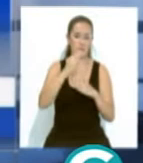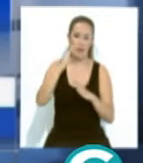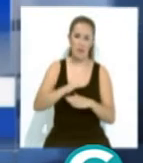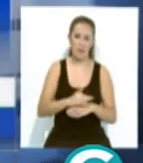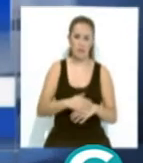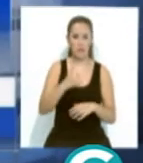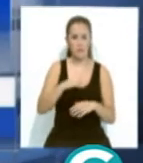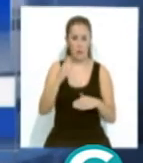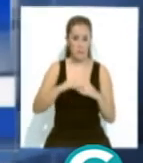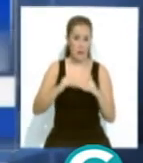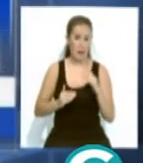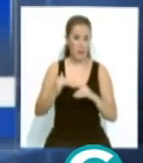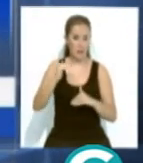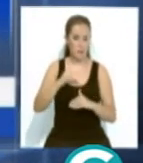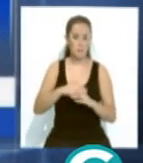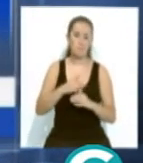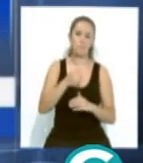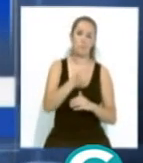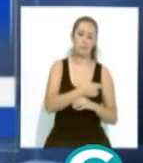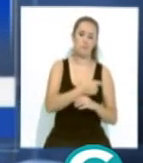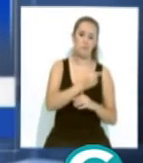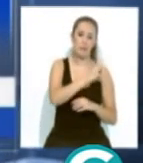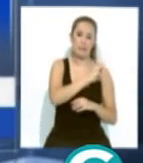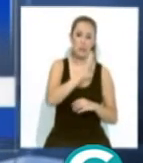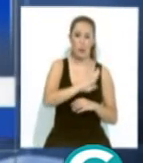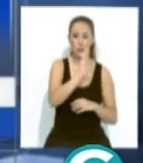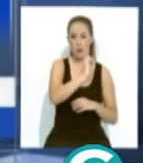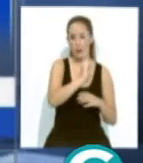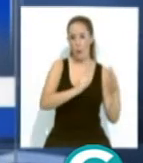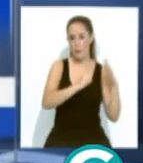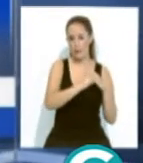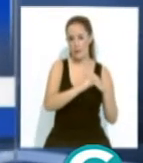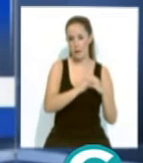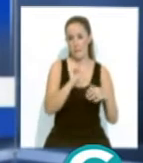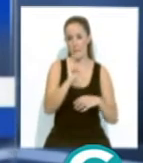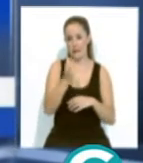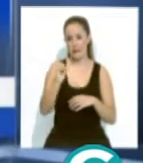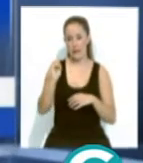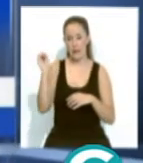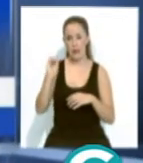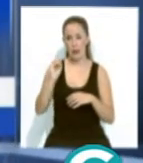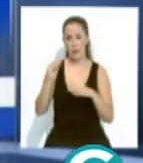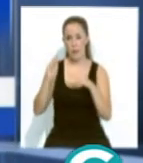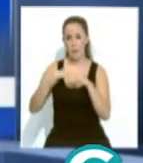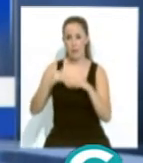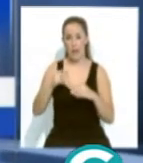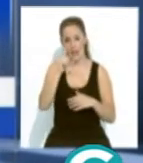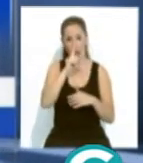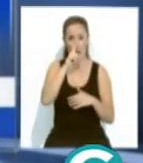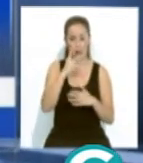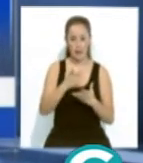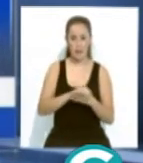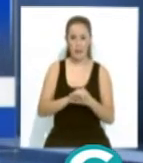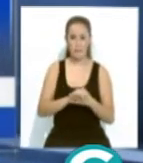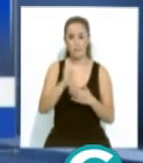y las mínimas en ascenso fluctuarán. Entre los 34 grados de máxima y los 20 grados de mínima en Sanlúcar de Barrameda.